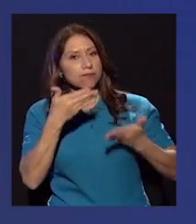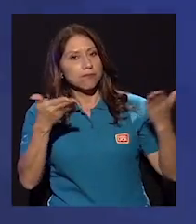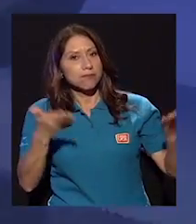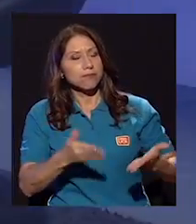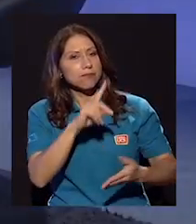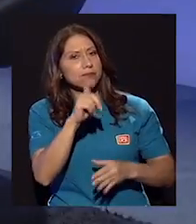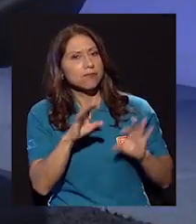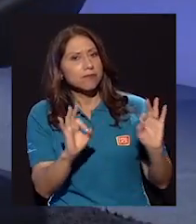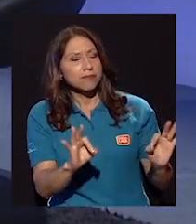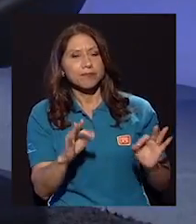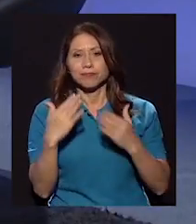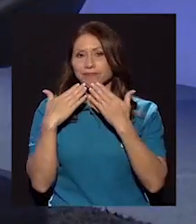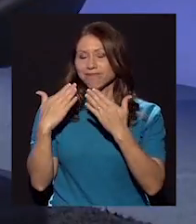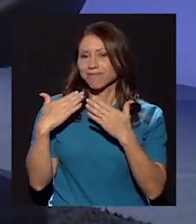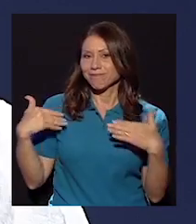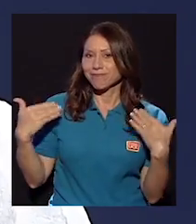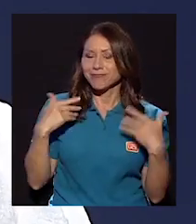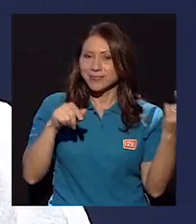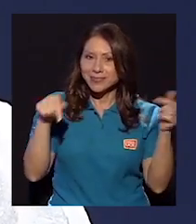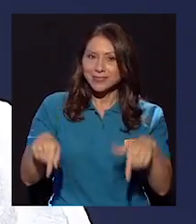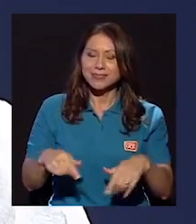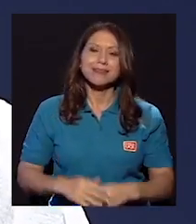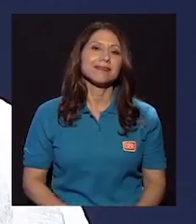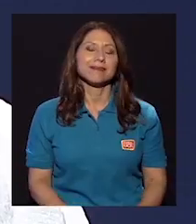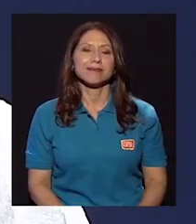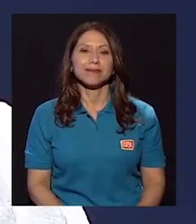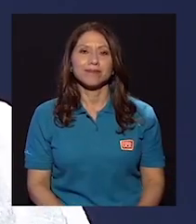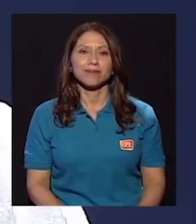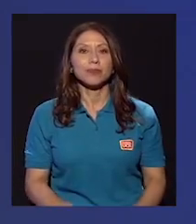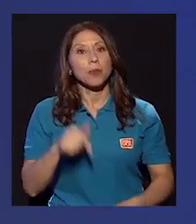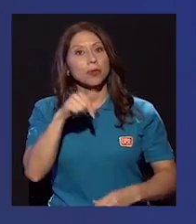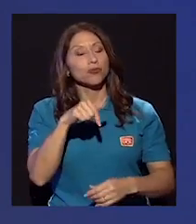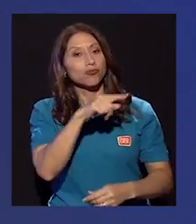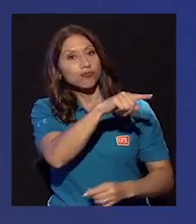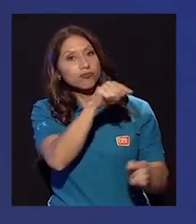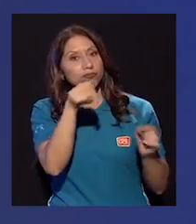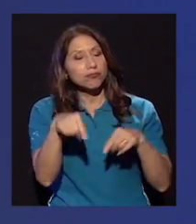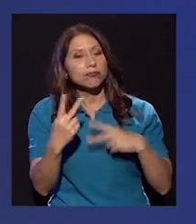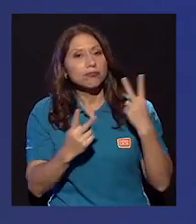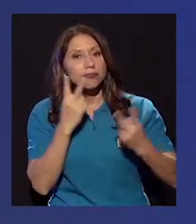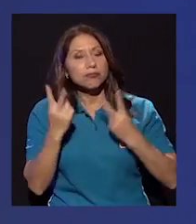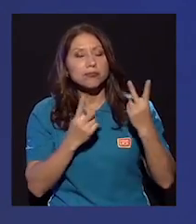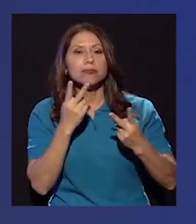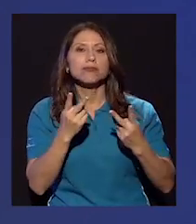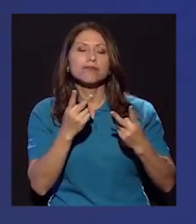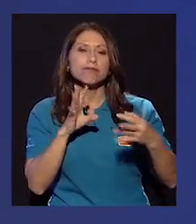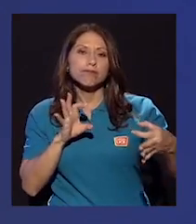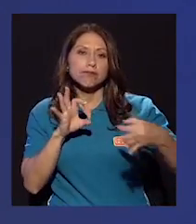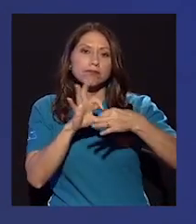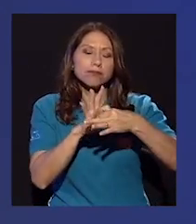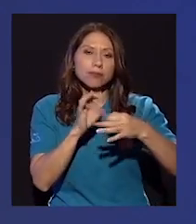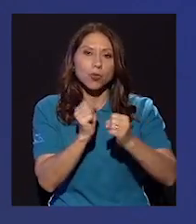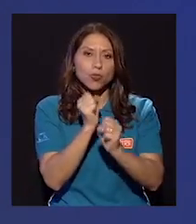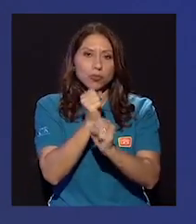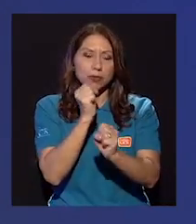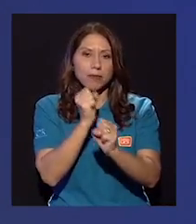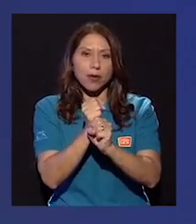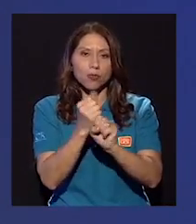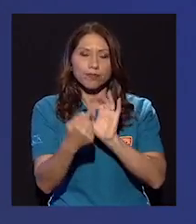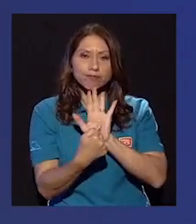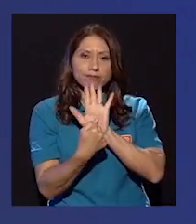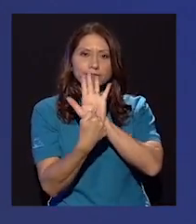sin más, bienvenida doña Laura, ¿cómo está? Muchas gracias, encantada de estar aquí. Bueno, esta visita suya es un trabajo